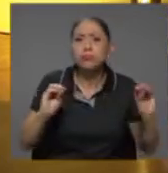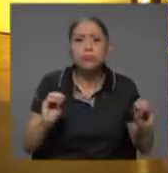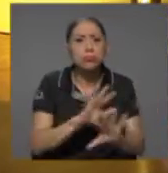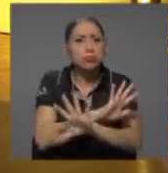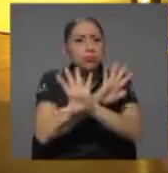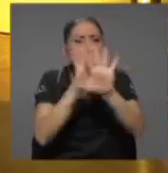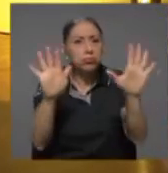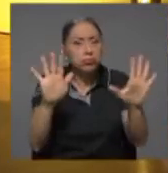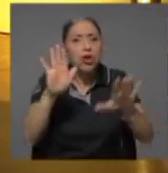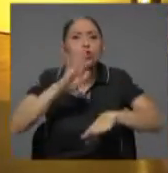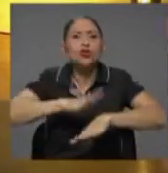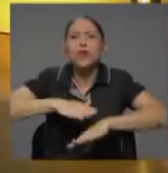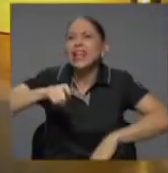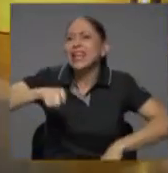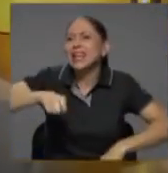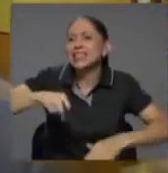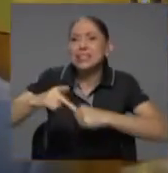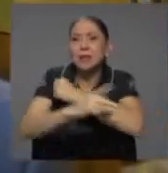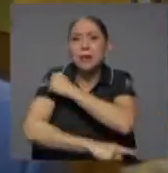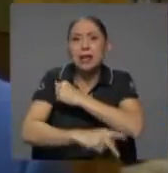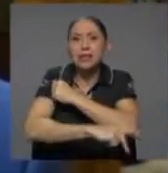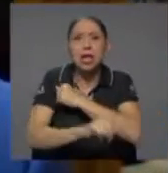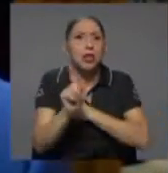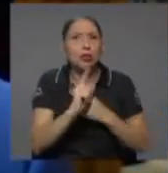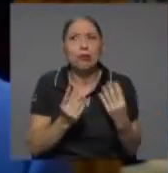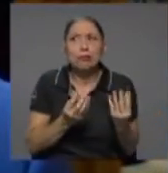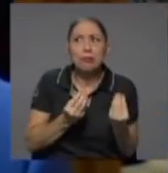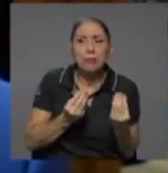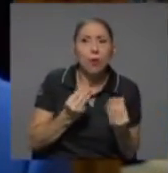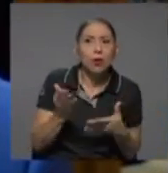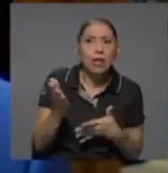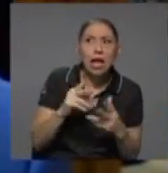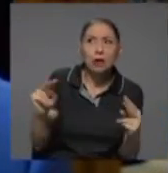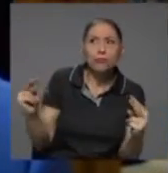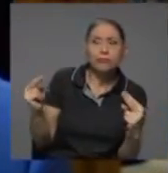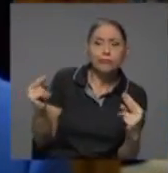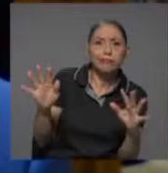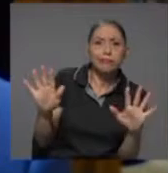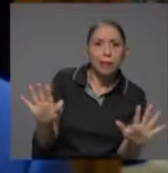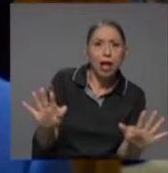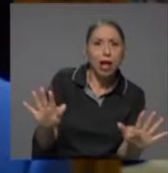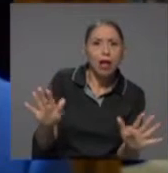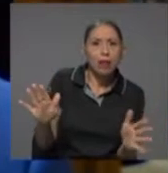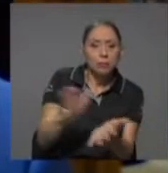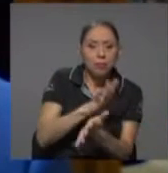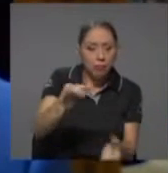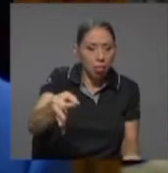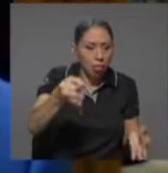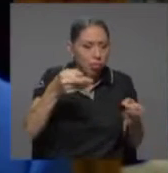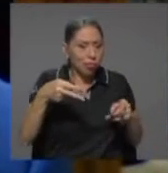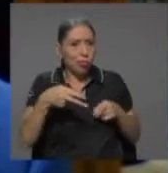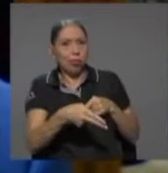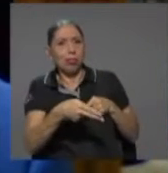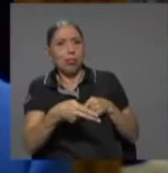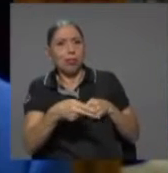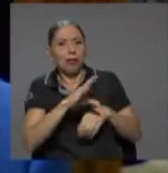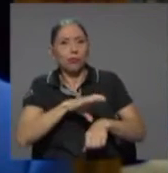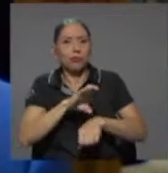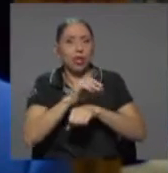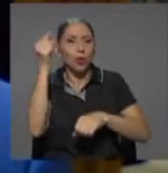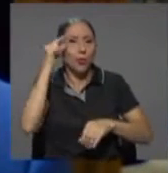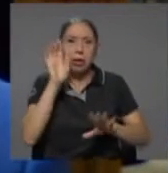país requiere, sin temor a que le caiga una notificación de despido de parte del Consejo de Gobierno.